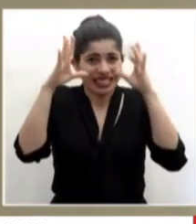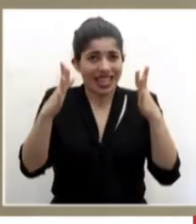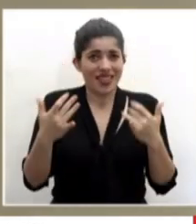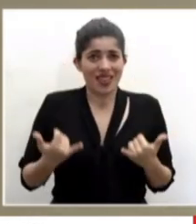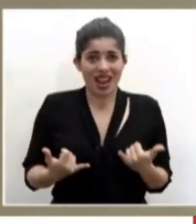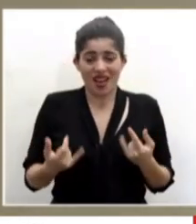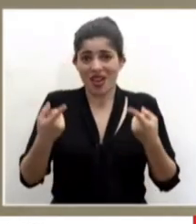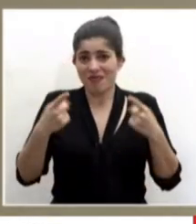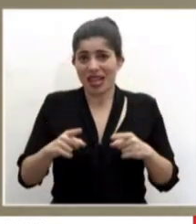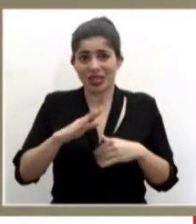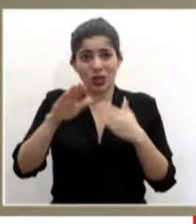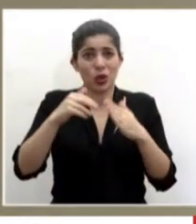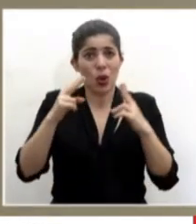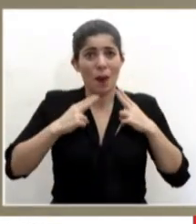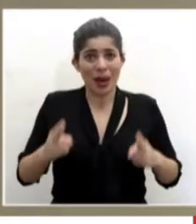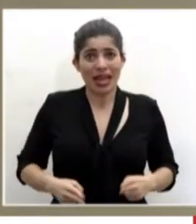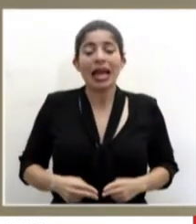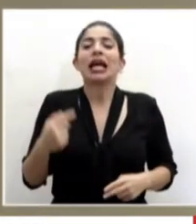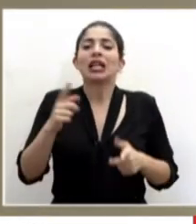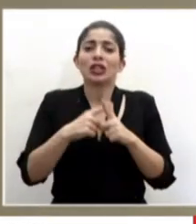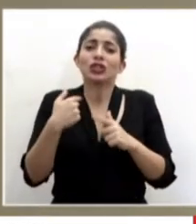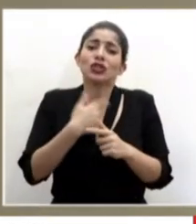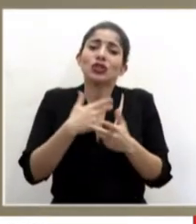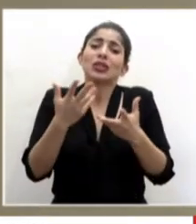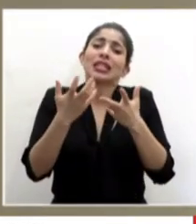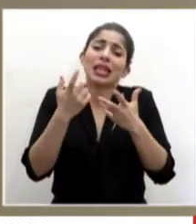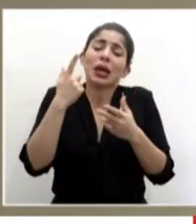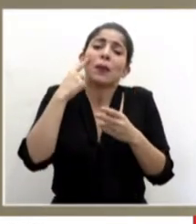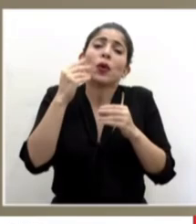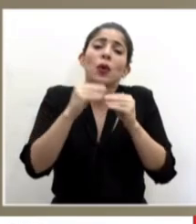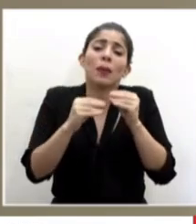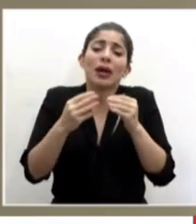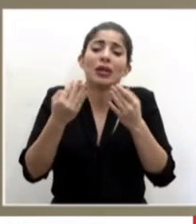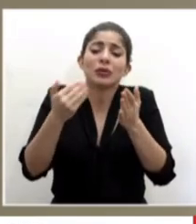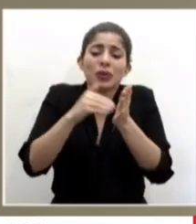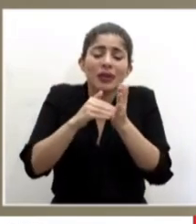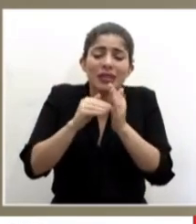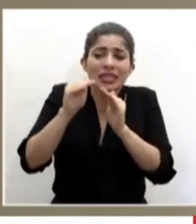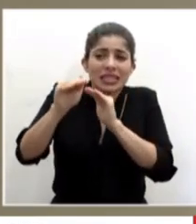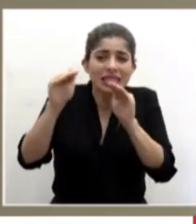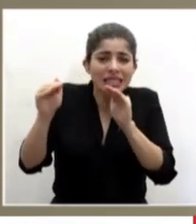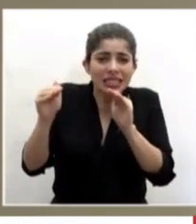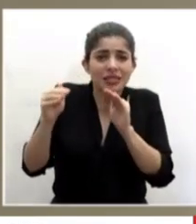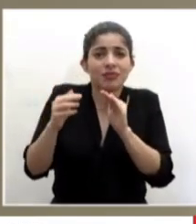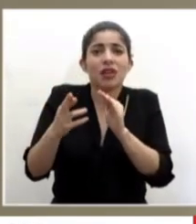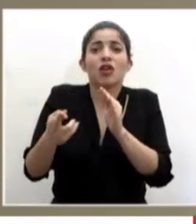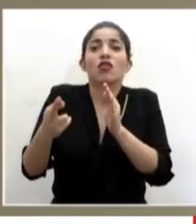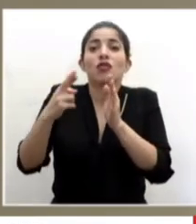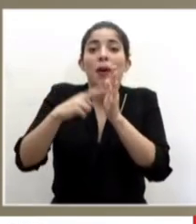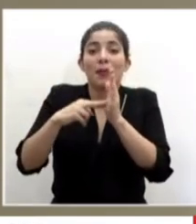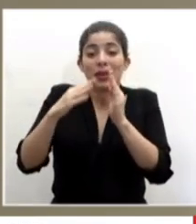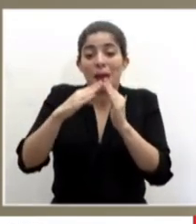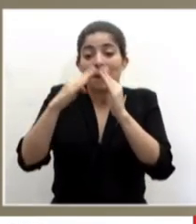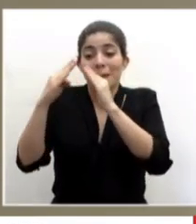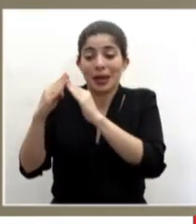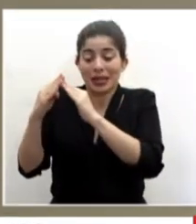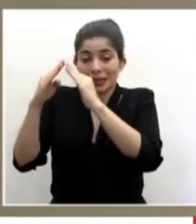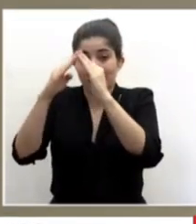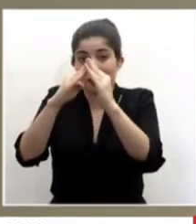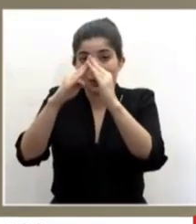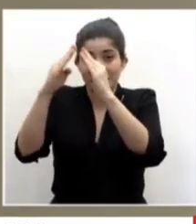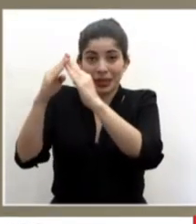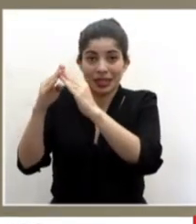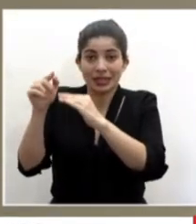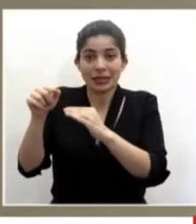estamos viviendo como humanidad y quisiéramos, por lo tanto, reiterar la invitación a nuestros países vecinos, sobre todo al